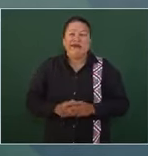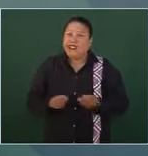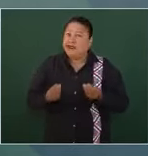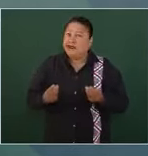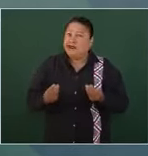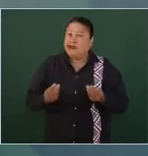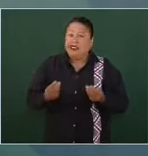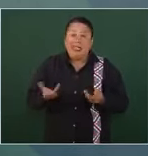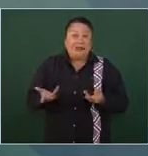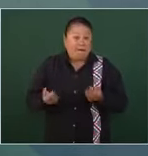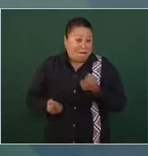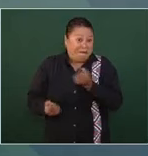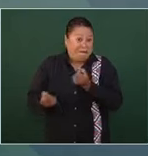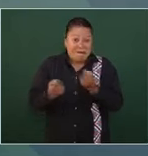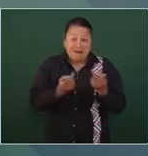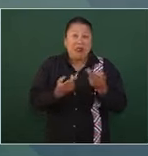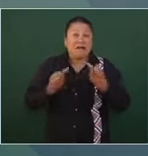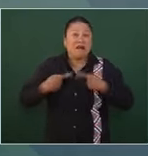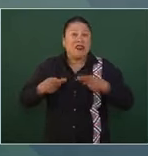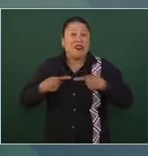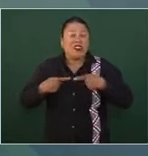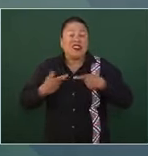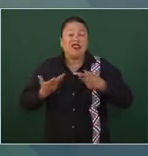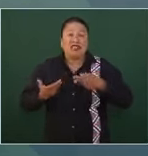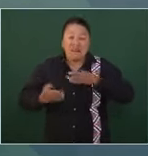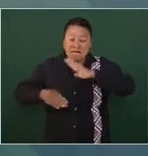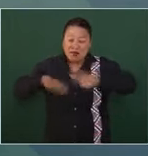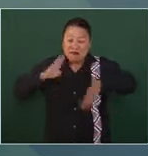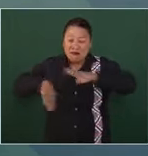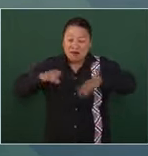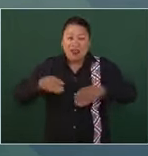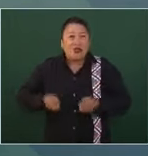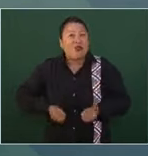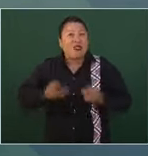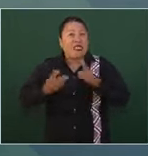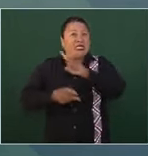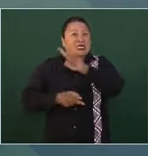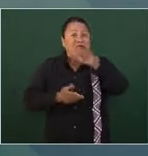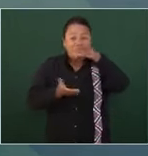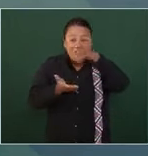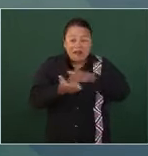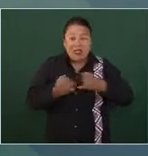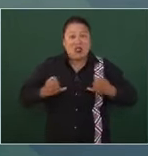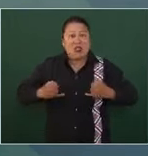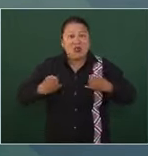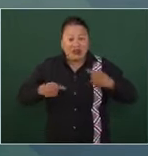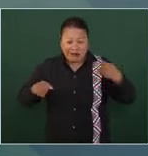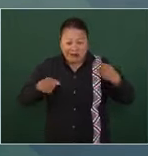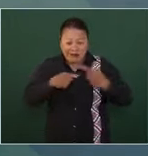Pierden la vida 100 mil jóvenes por año.